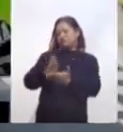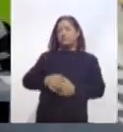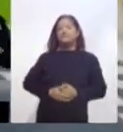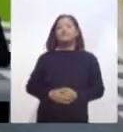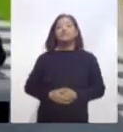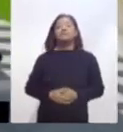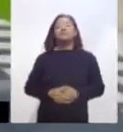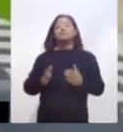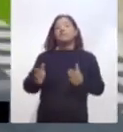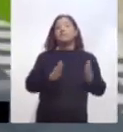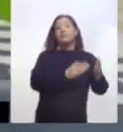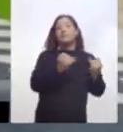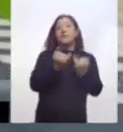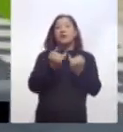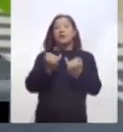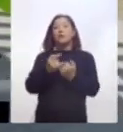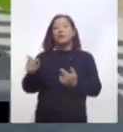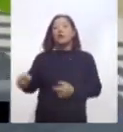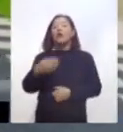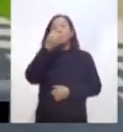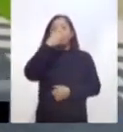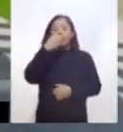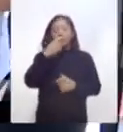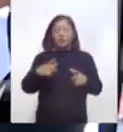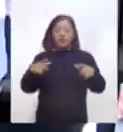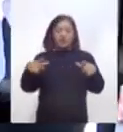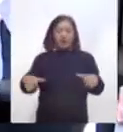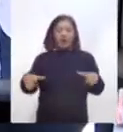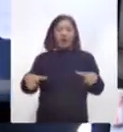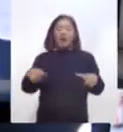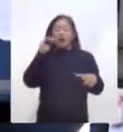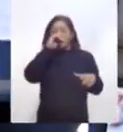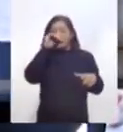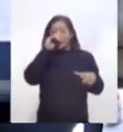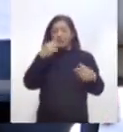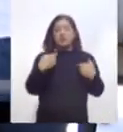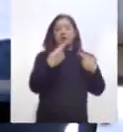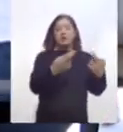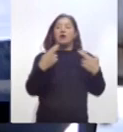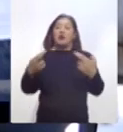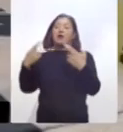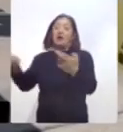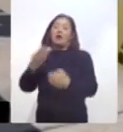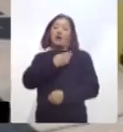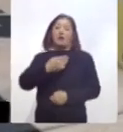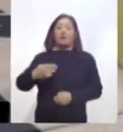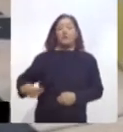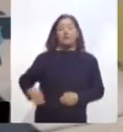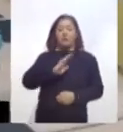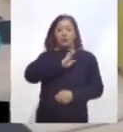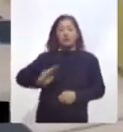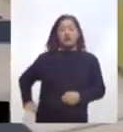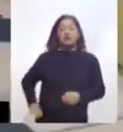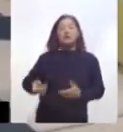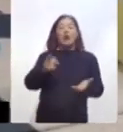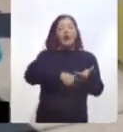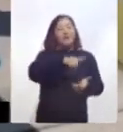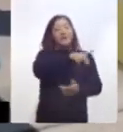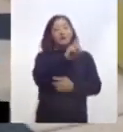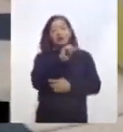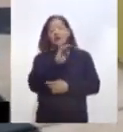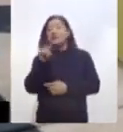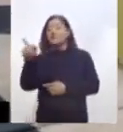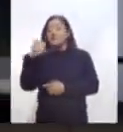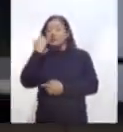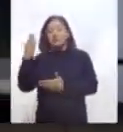en marcha es la distribución de comida gratuita a sectores vulnerables del municipio, la cual se otorga en las instalaciones del sistema municipal DIF